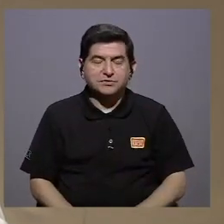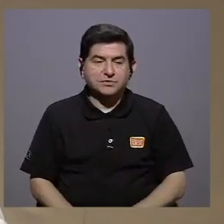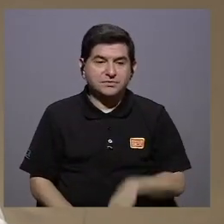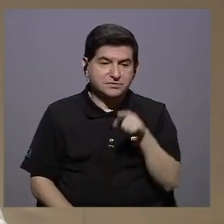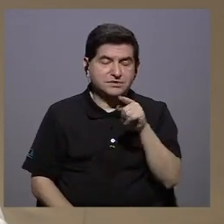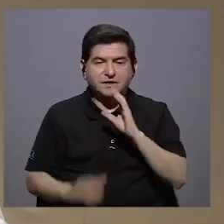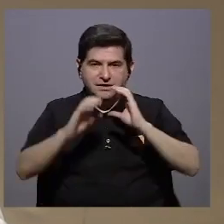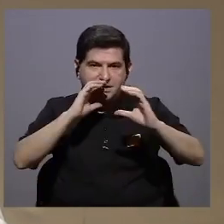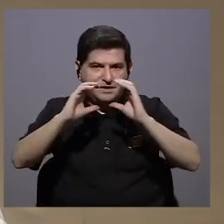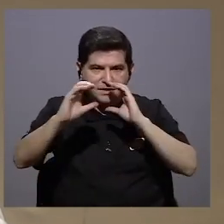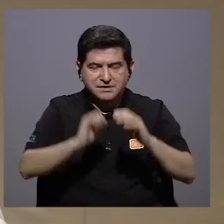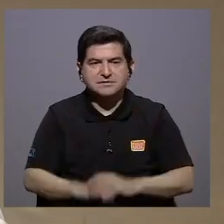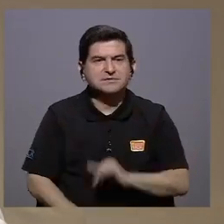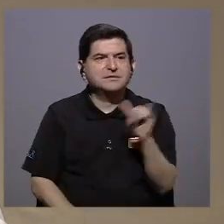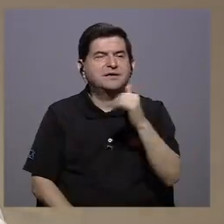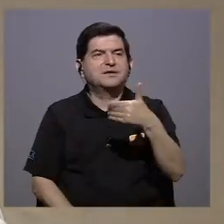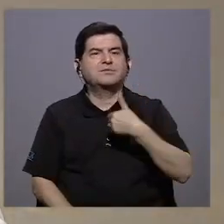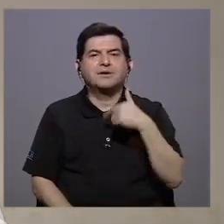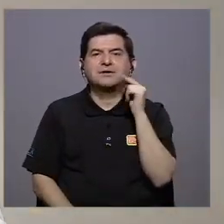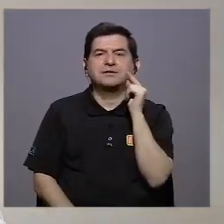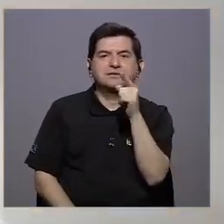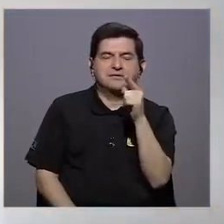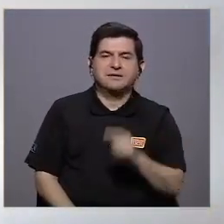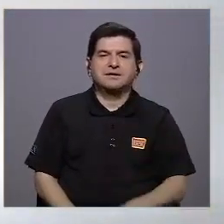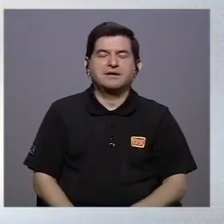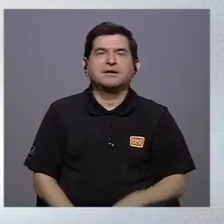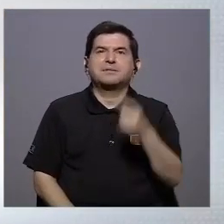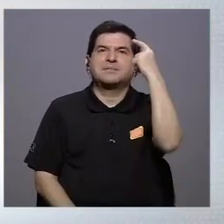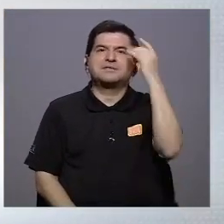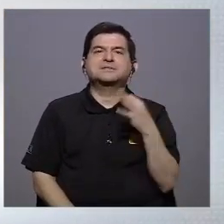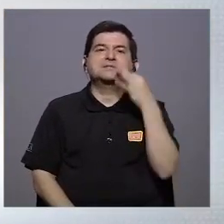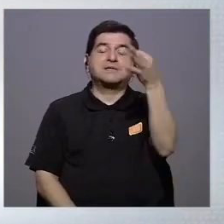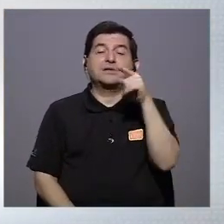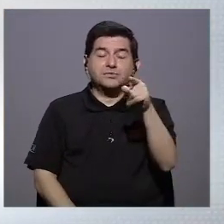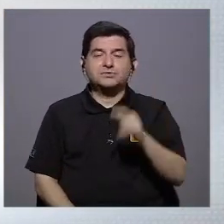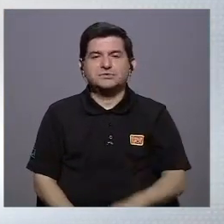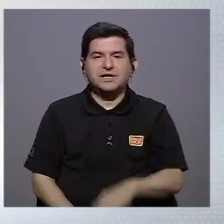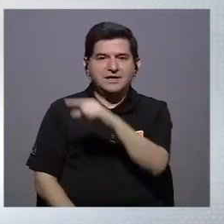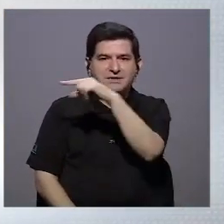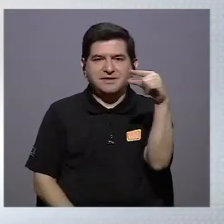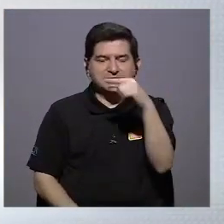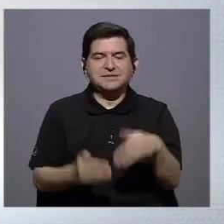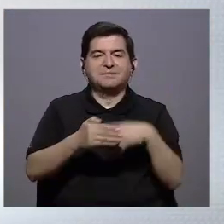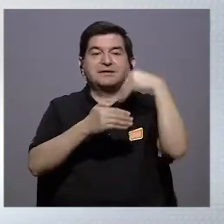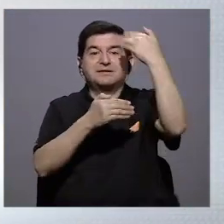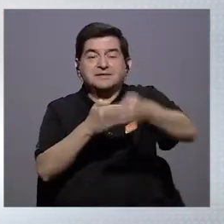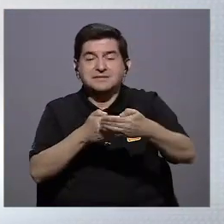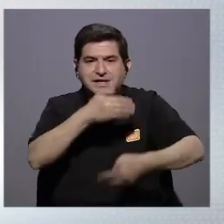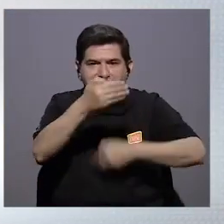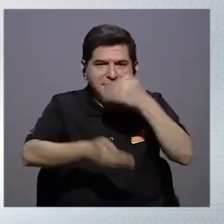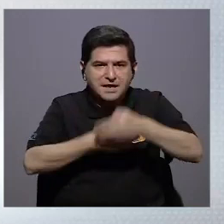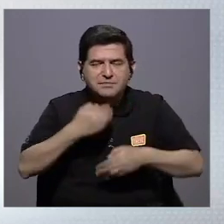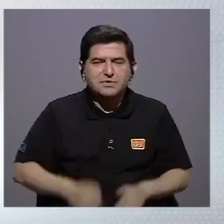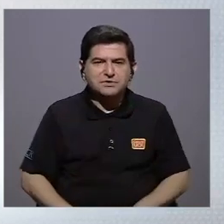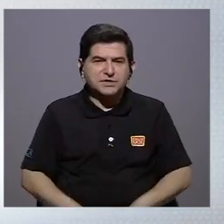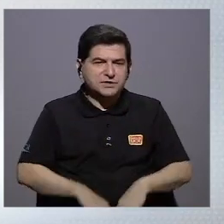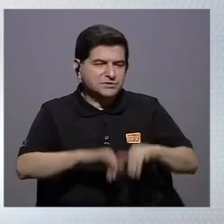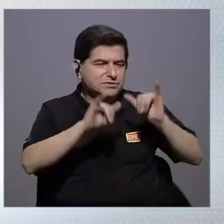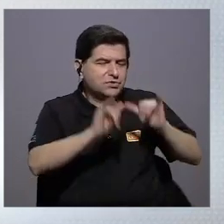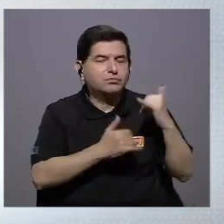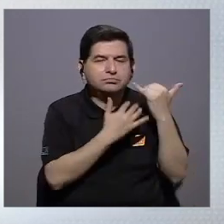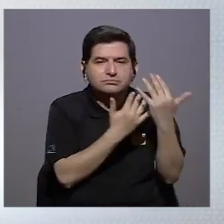en esta conversación es como tenerle desde el futuro porque nos llevan algunas semanas adelante en esa invernación